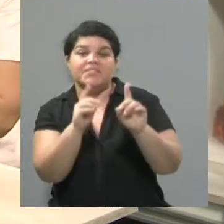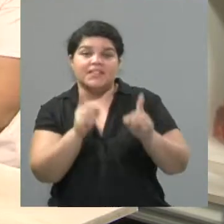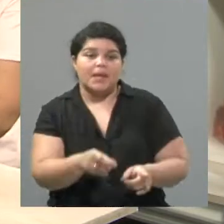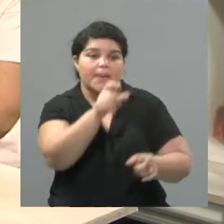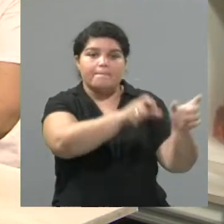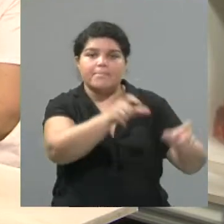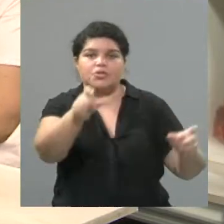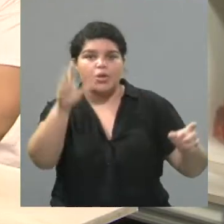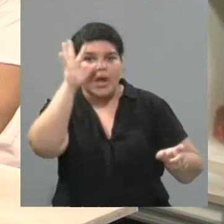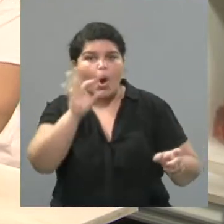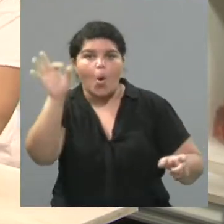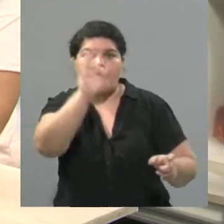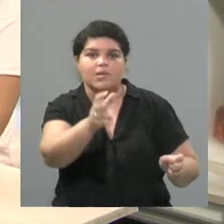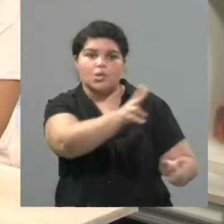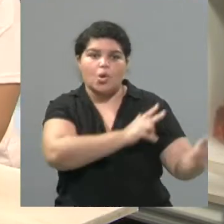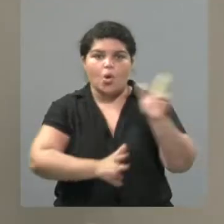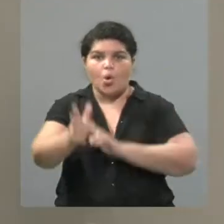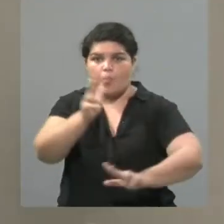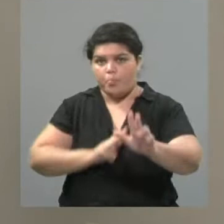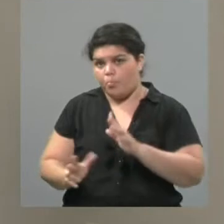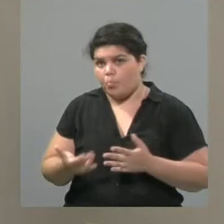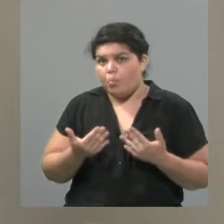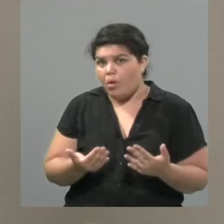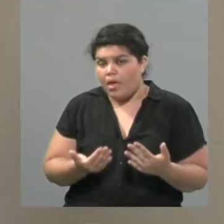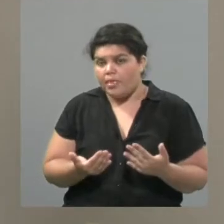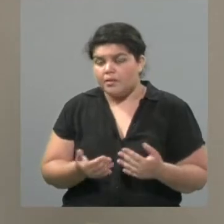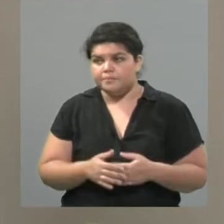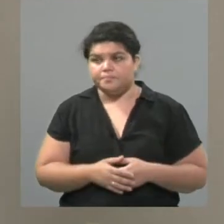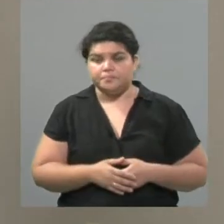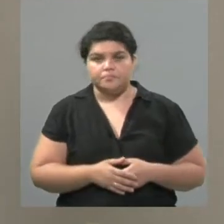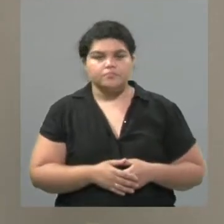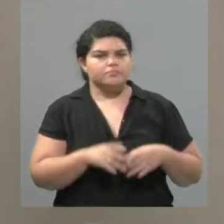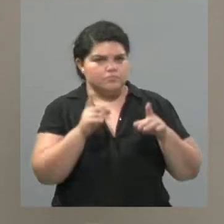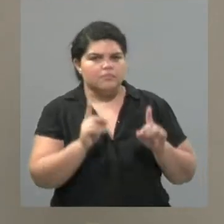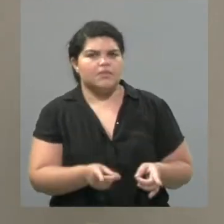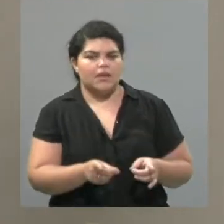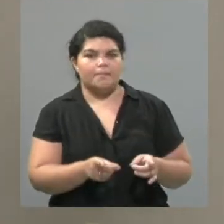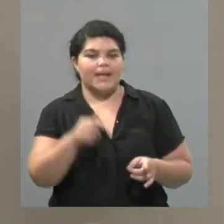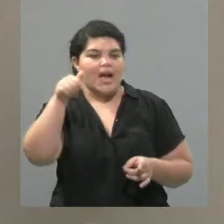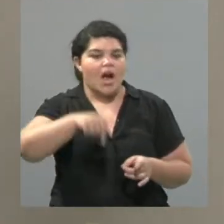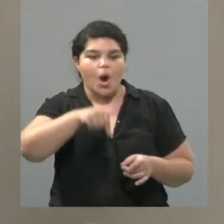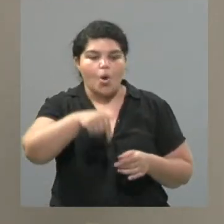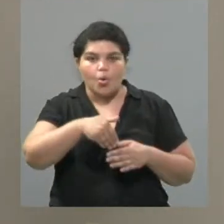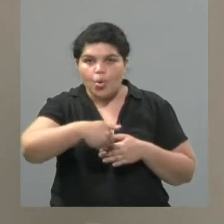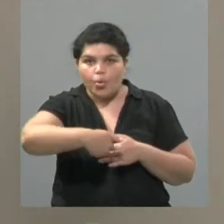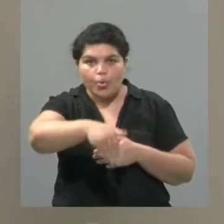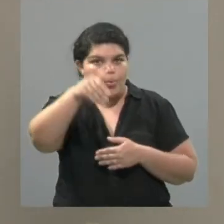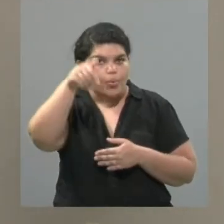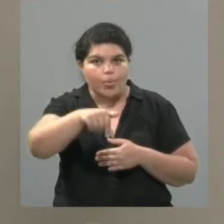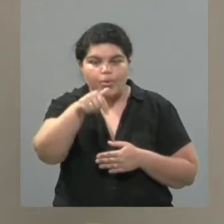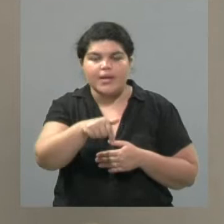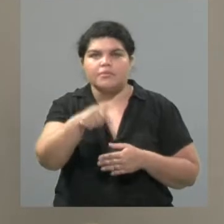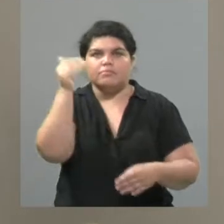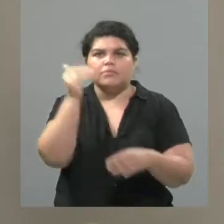me parece que eso puede llegar a pasar. Sí, pasar y de hecho al momento de crear esta obra nos sentamos y pensamos